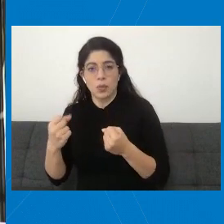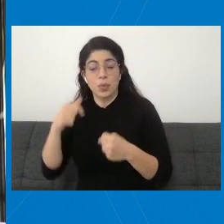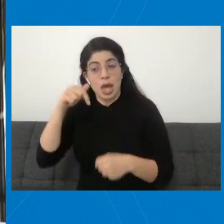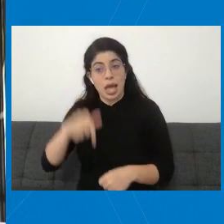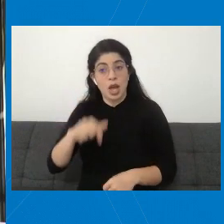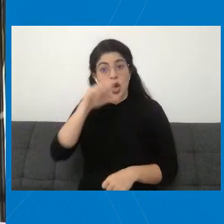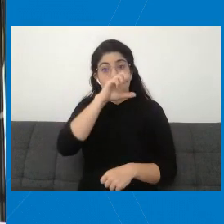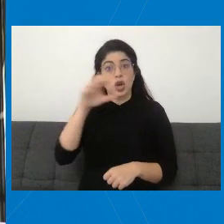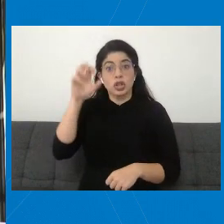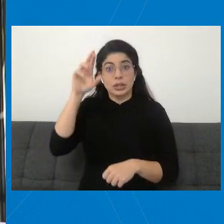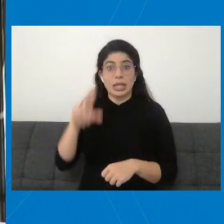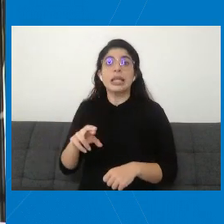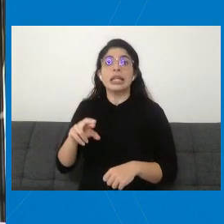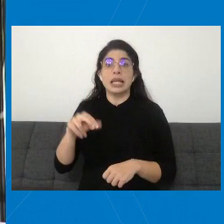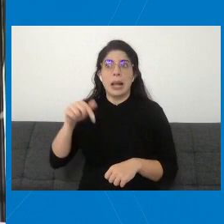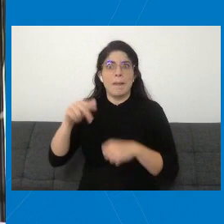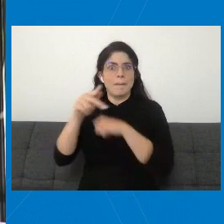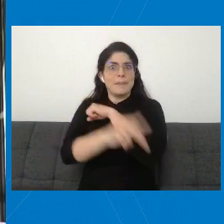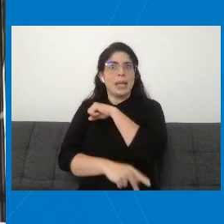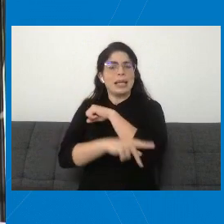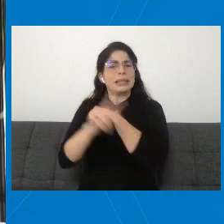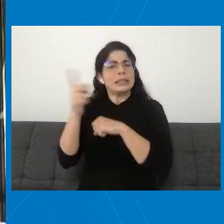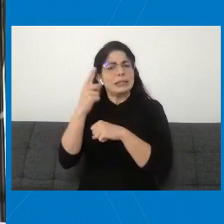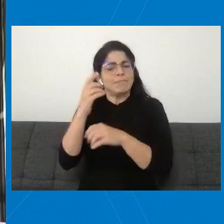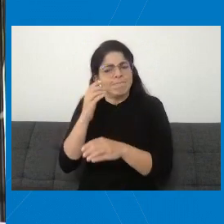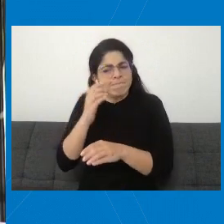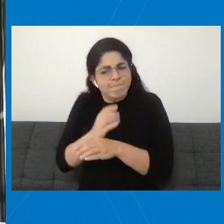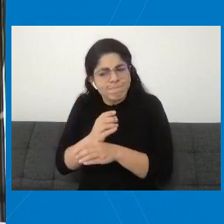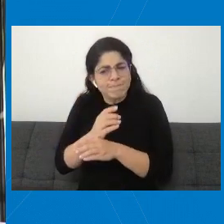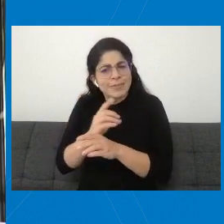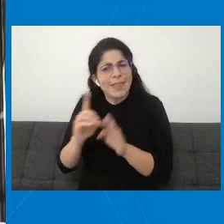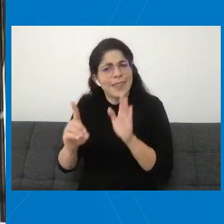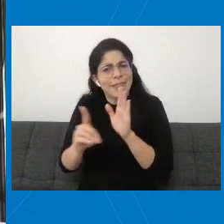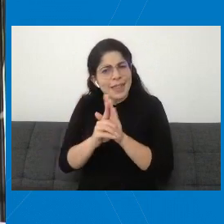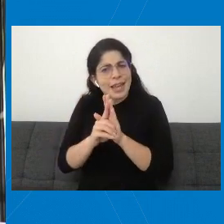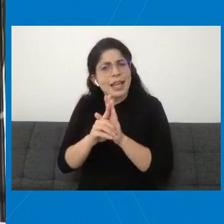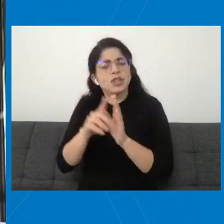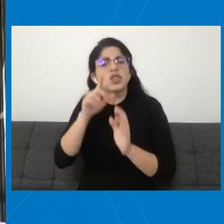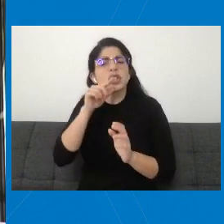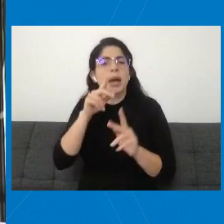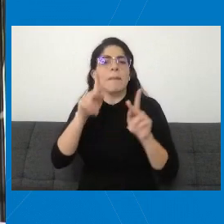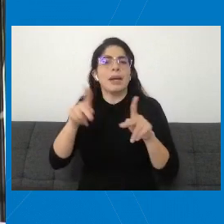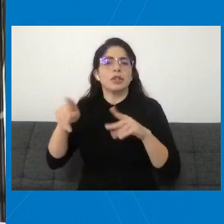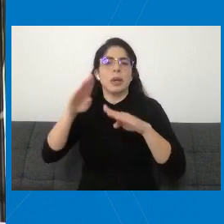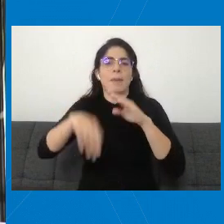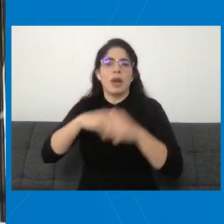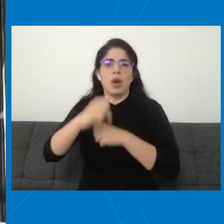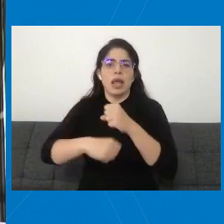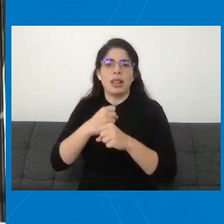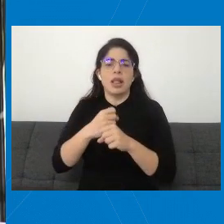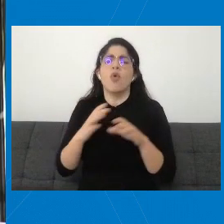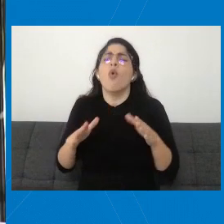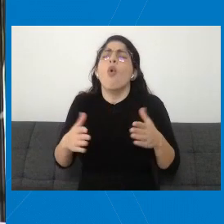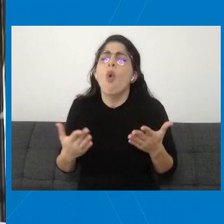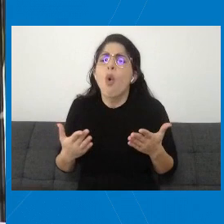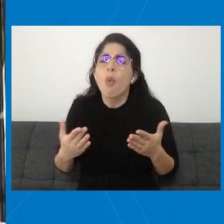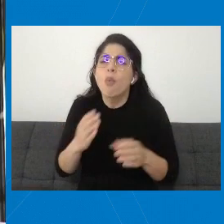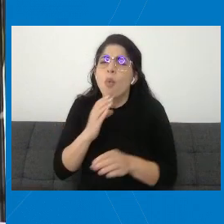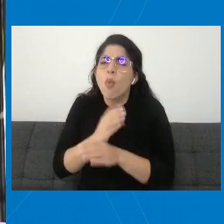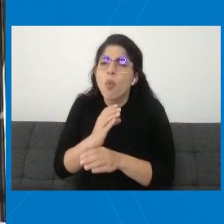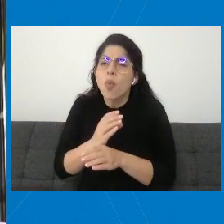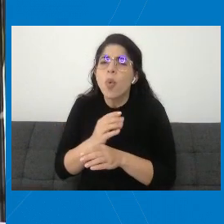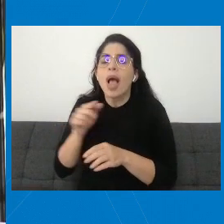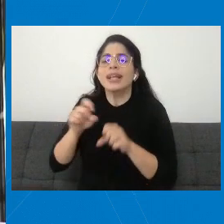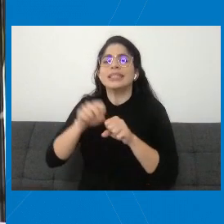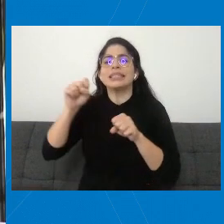garantiza los derechos de las personas menores de edad a través del Sistema Nacional de